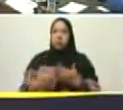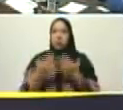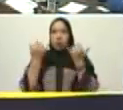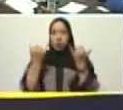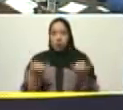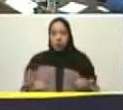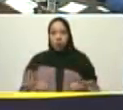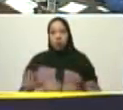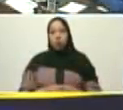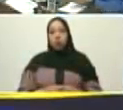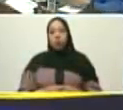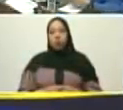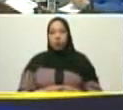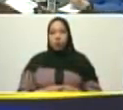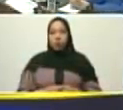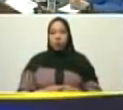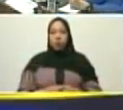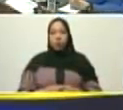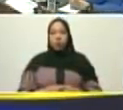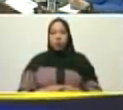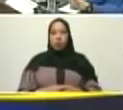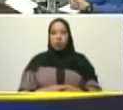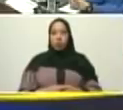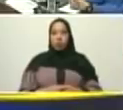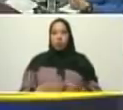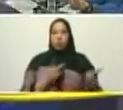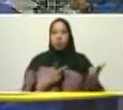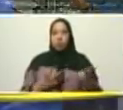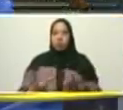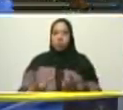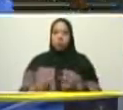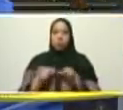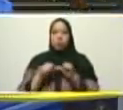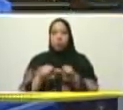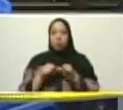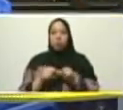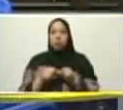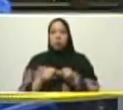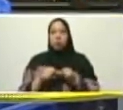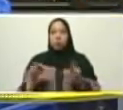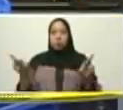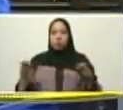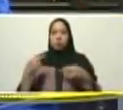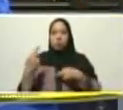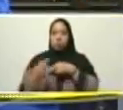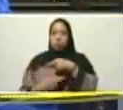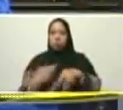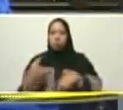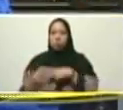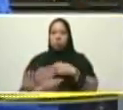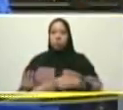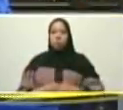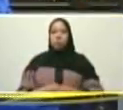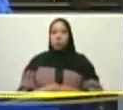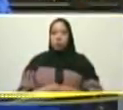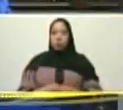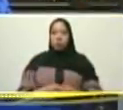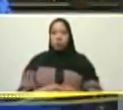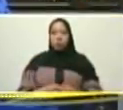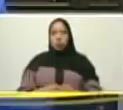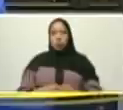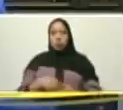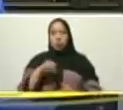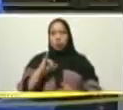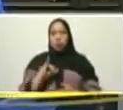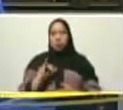así seguirá siendo vamos a la recuperación tenemos